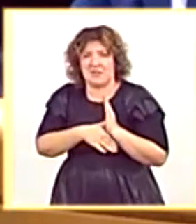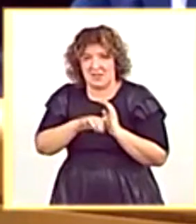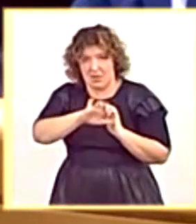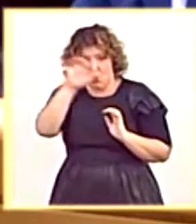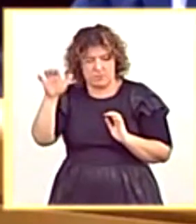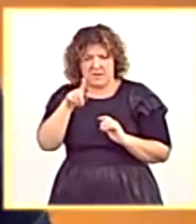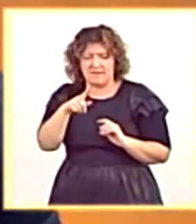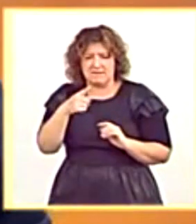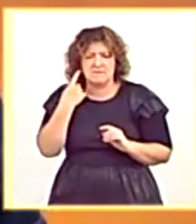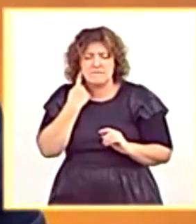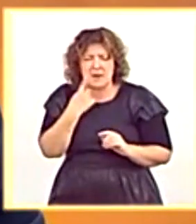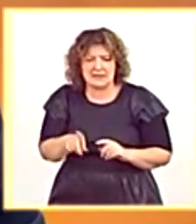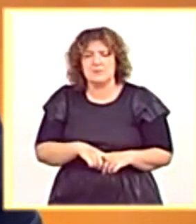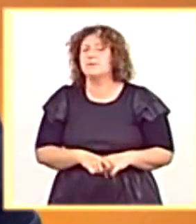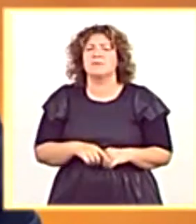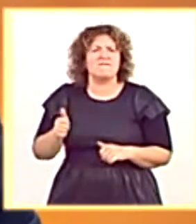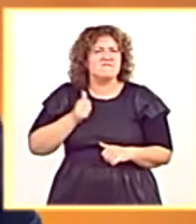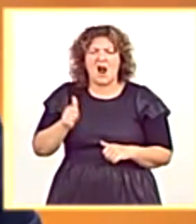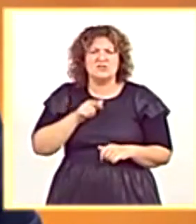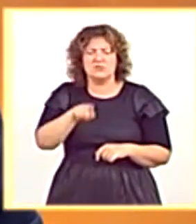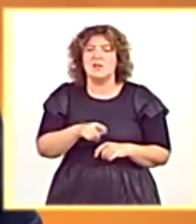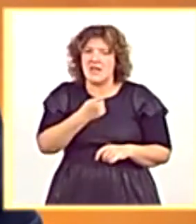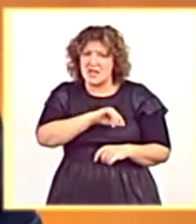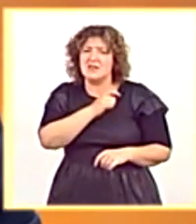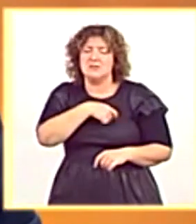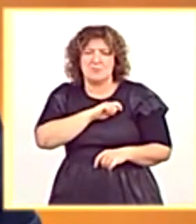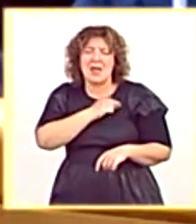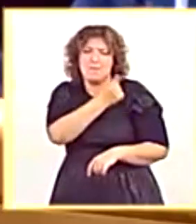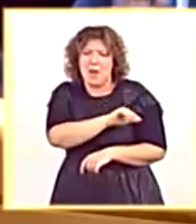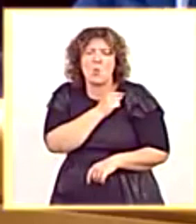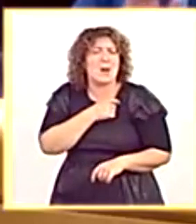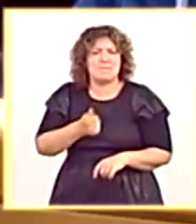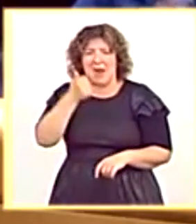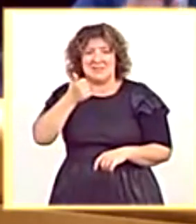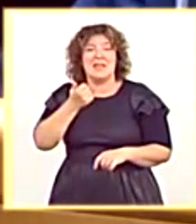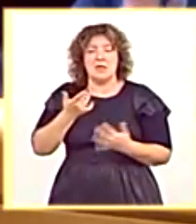Eso es falso. España es de los países que más está vacunando y a mejor ritmo en toda Europa.